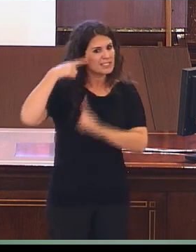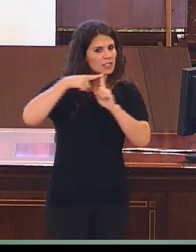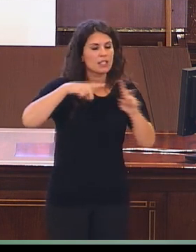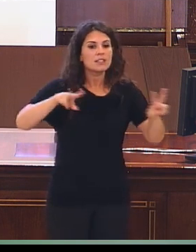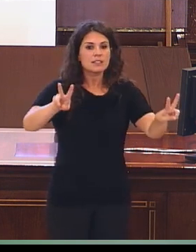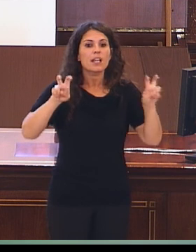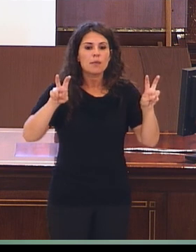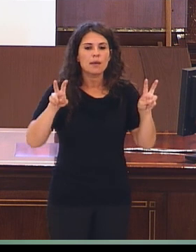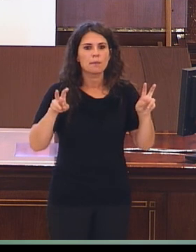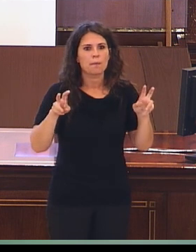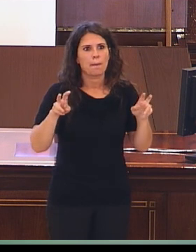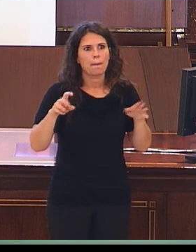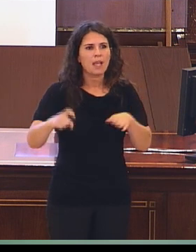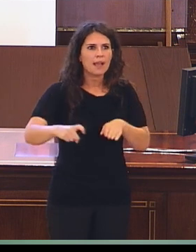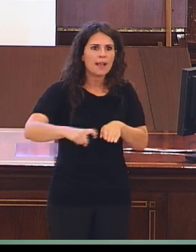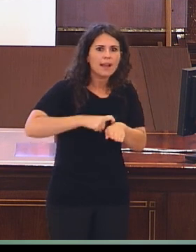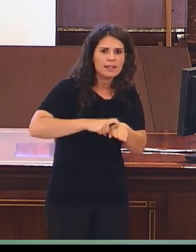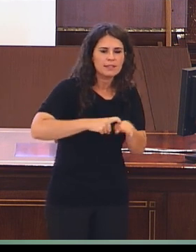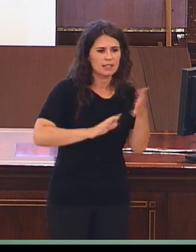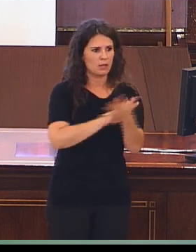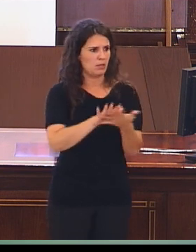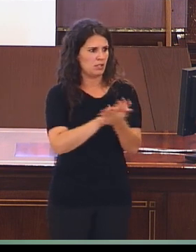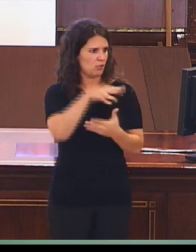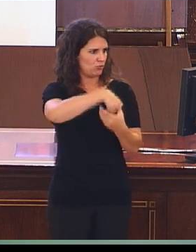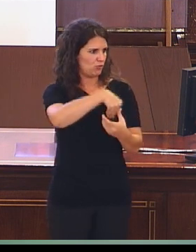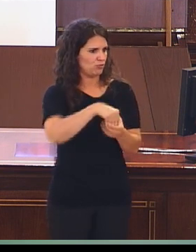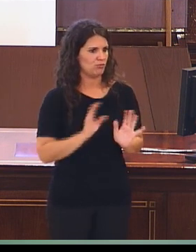abordar las características de las lenguas de signo.